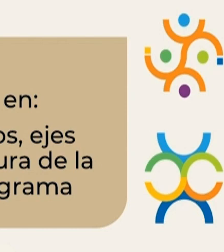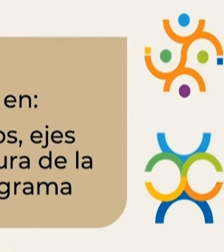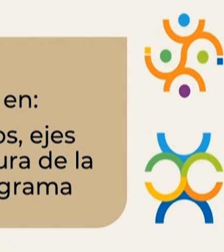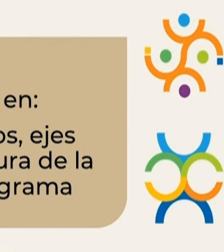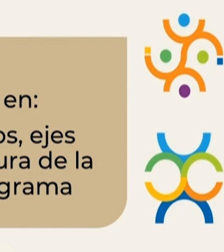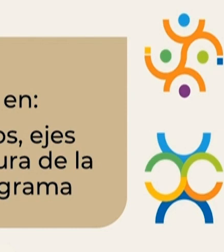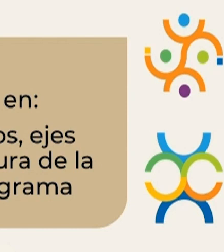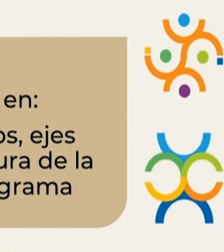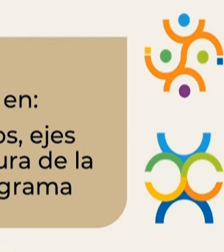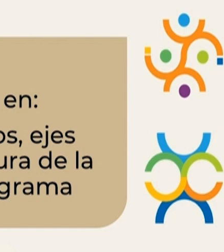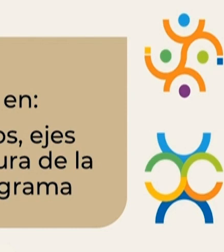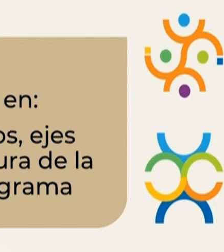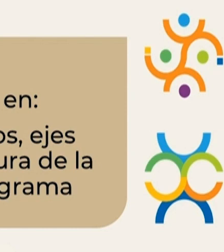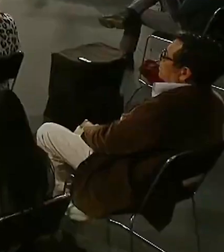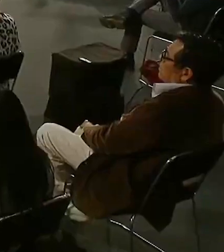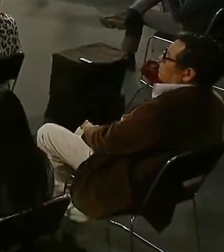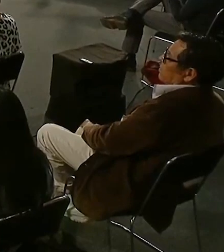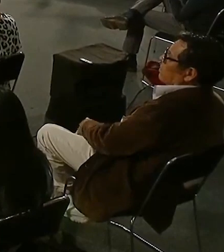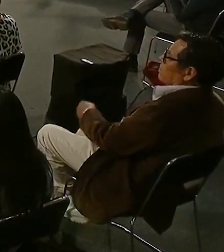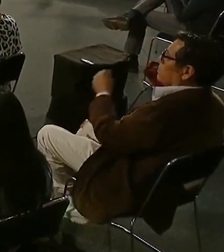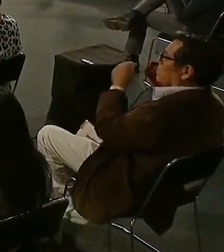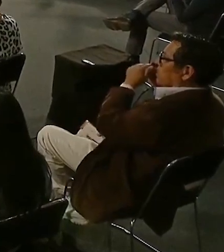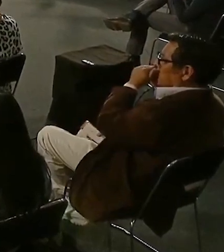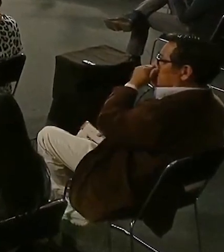Bueno, por favor, la siguiente.